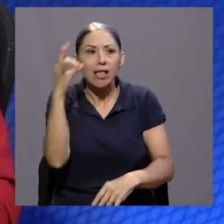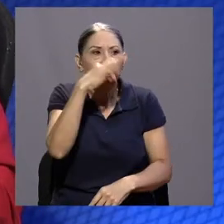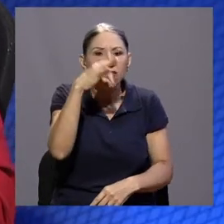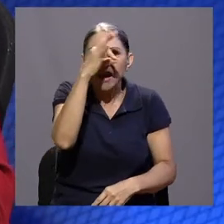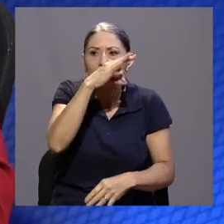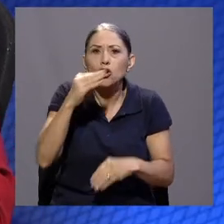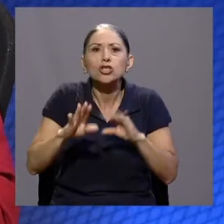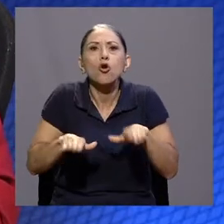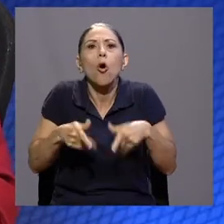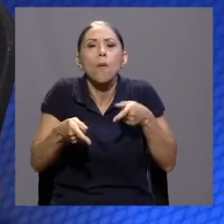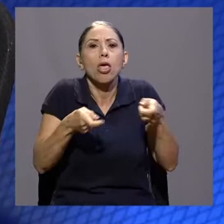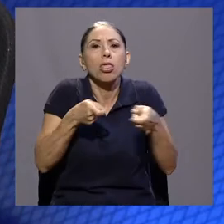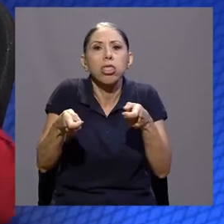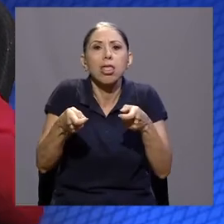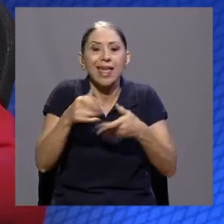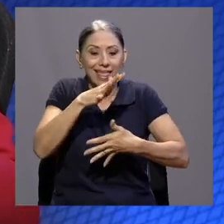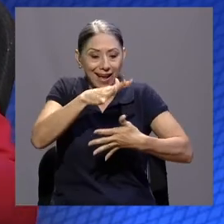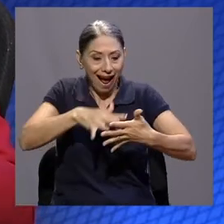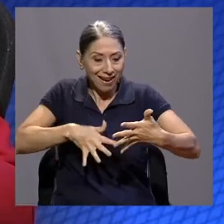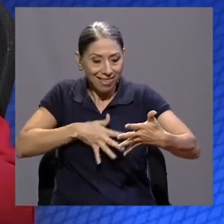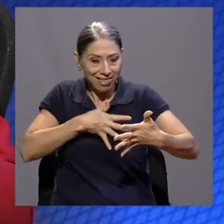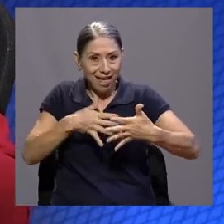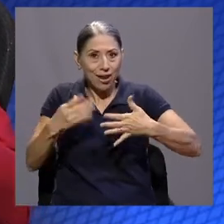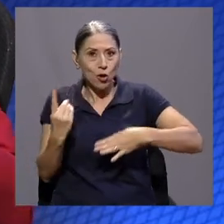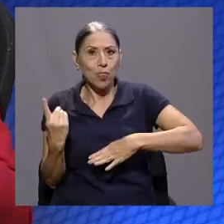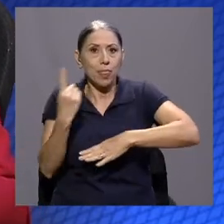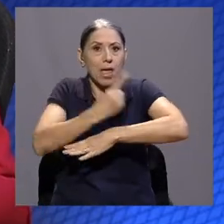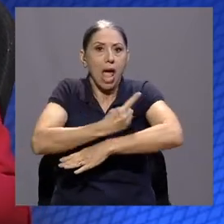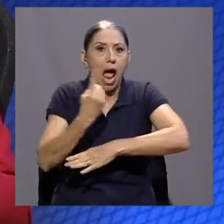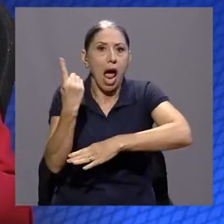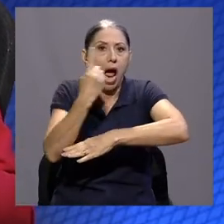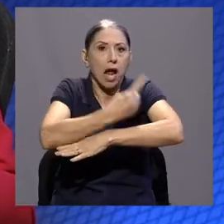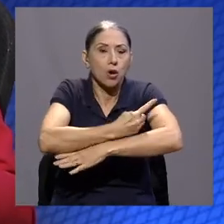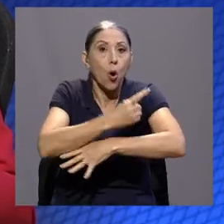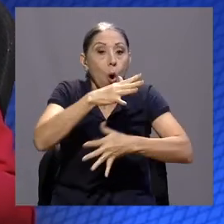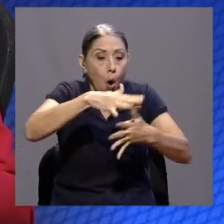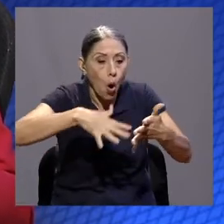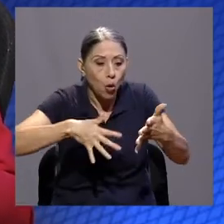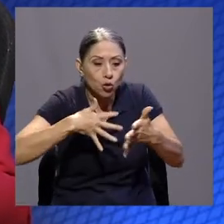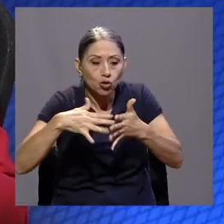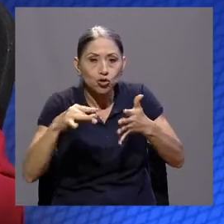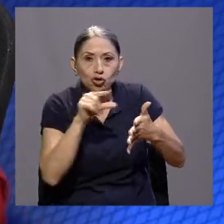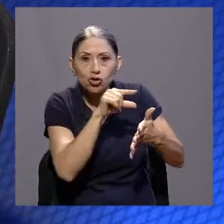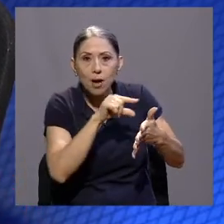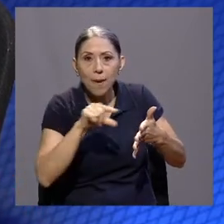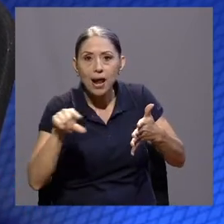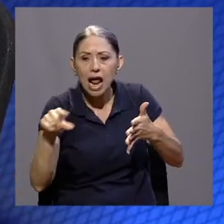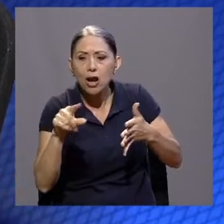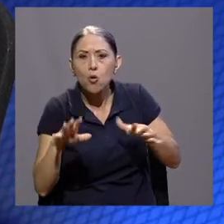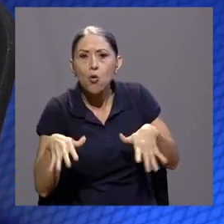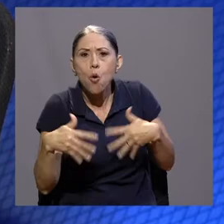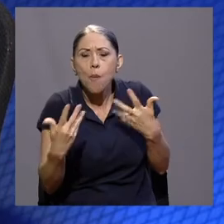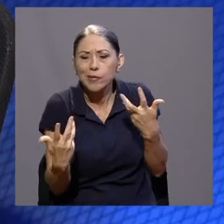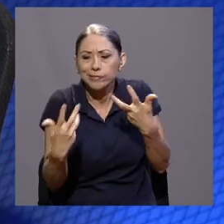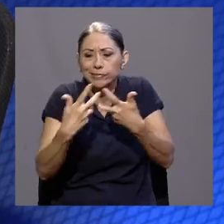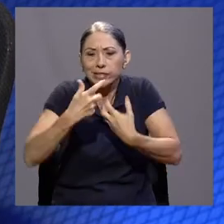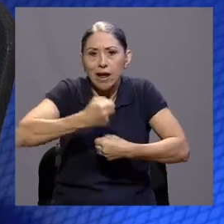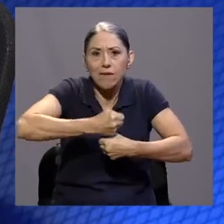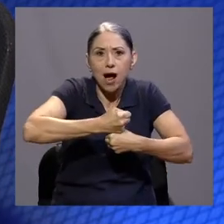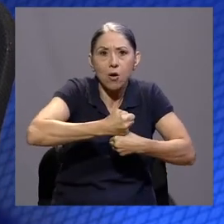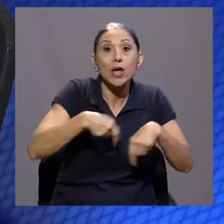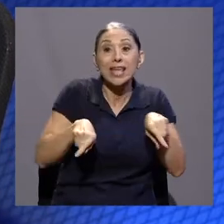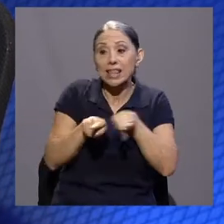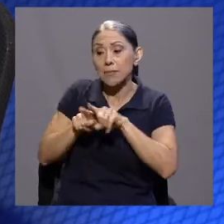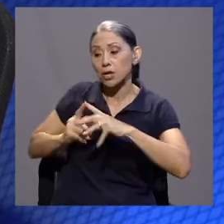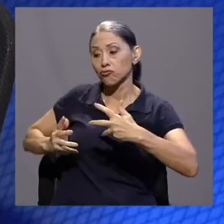propio calendario diario o semanal para su propio trabajo, y eso poderlo complementar con las obligaciones